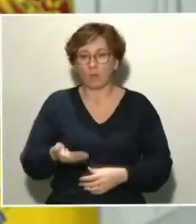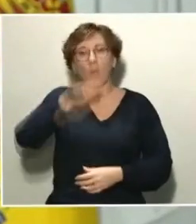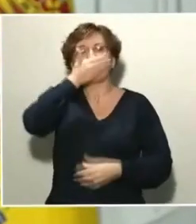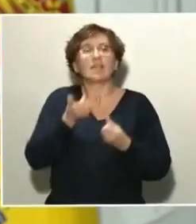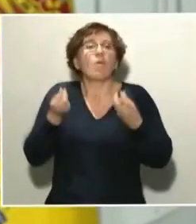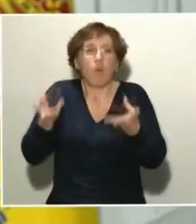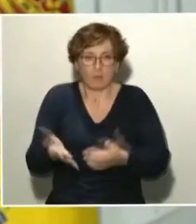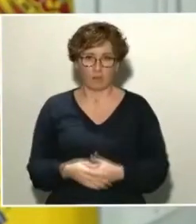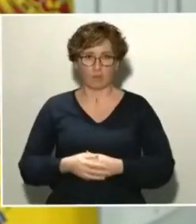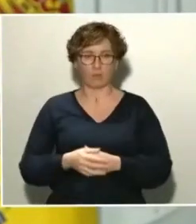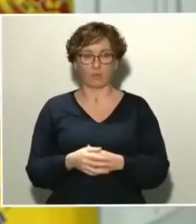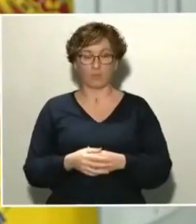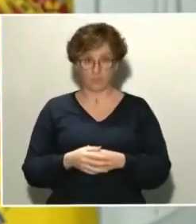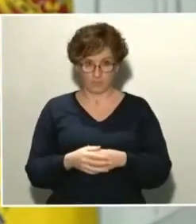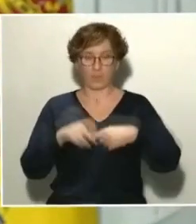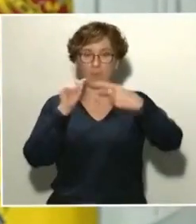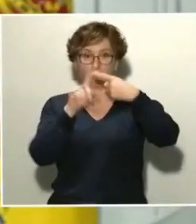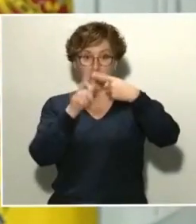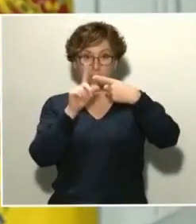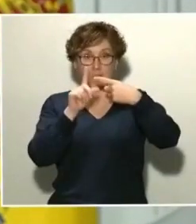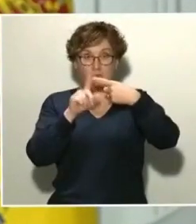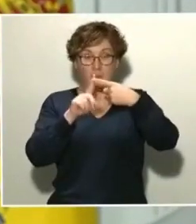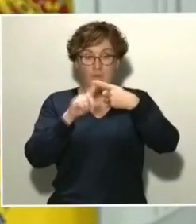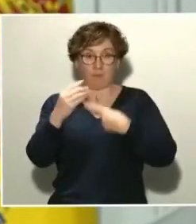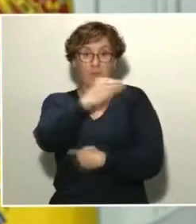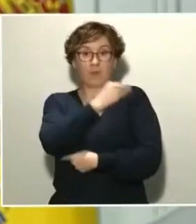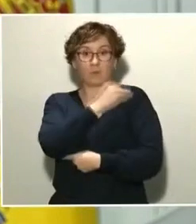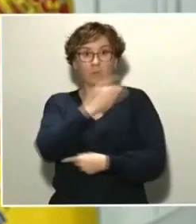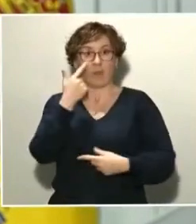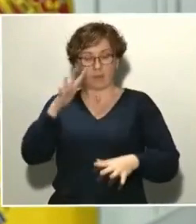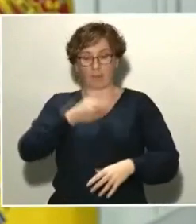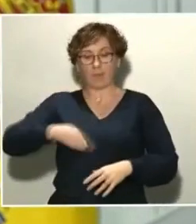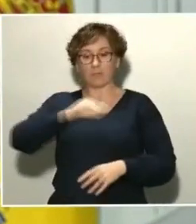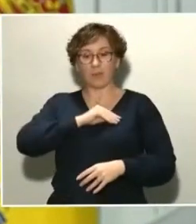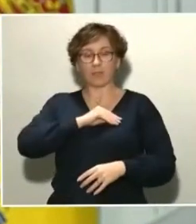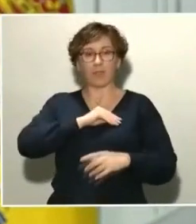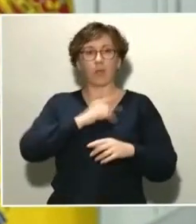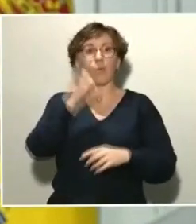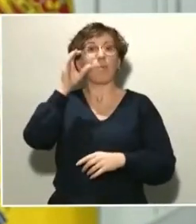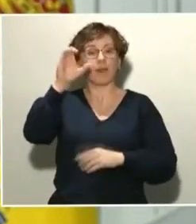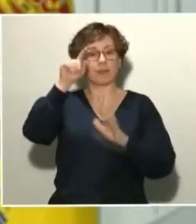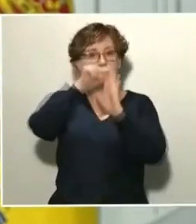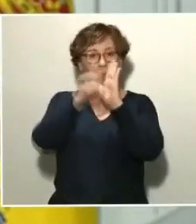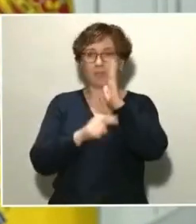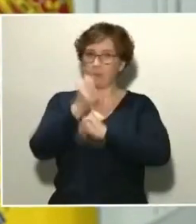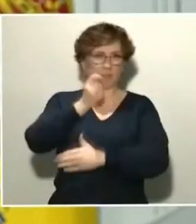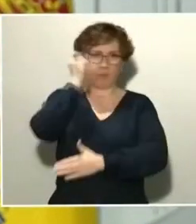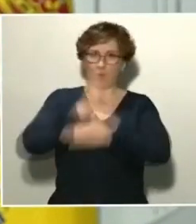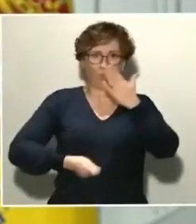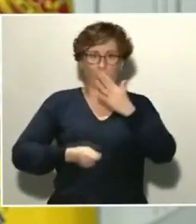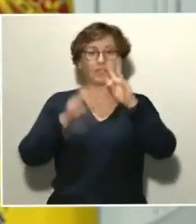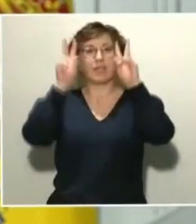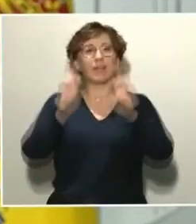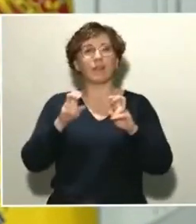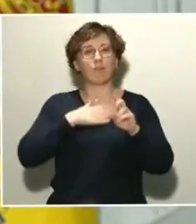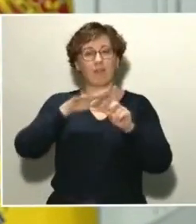la primera pregunta, España es uno de los países que ha adoptado unas medidas más drásticas y más duras en el marco del decreto de alarma que se adoptó